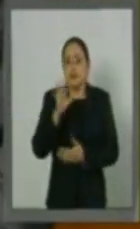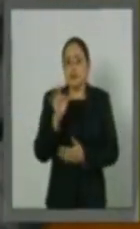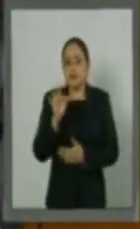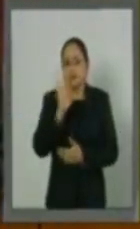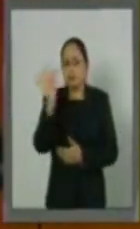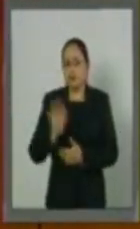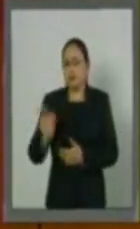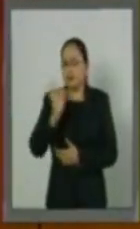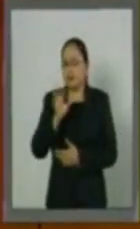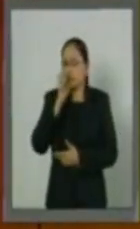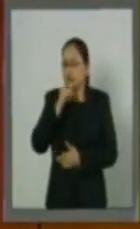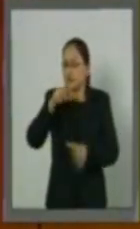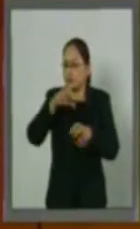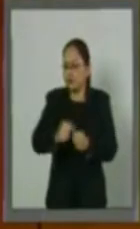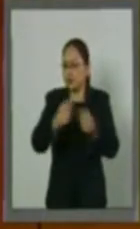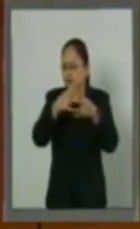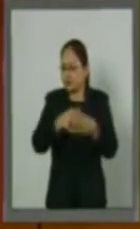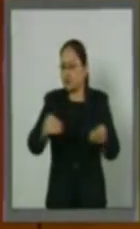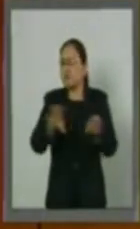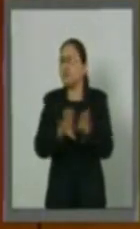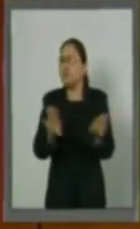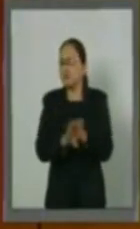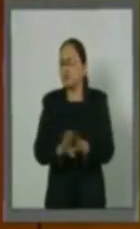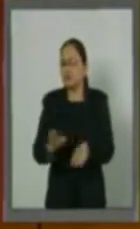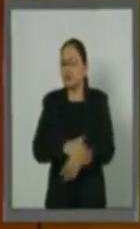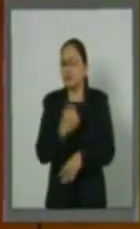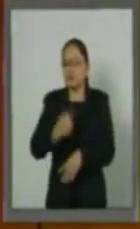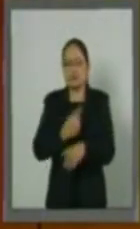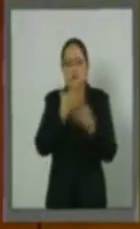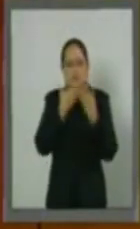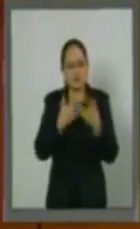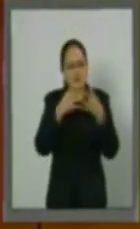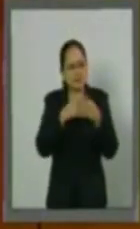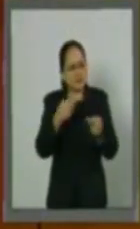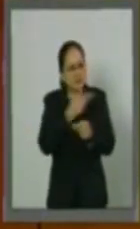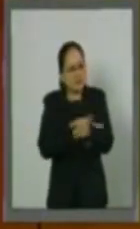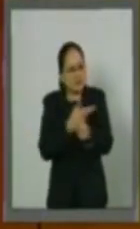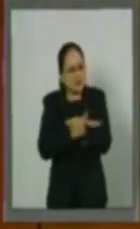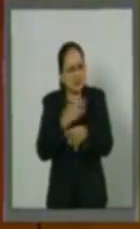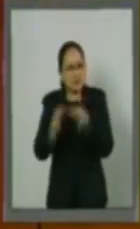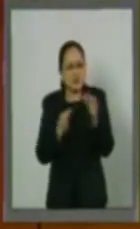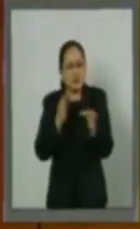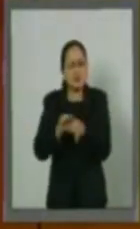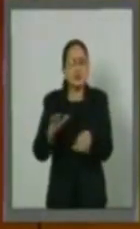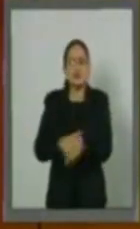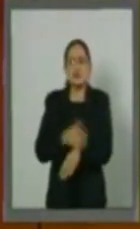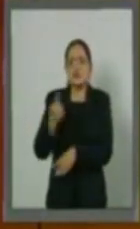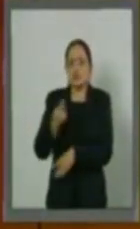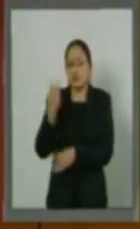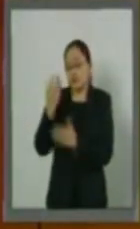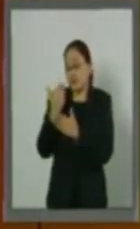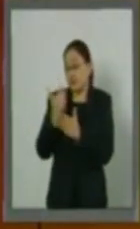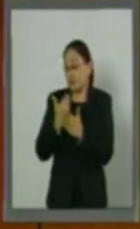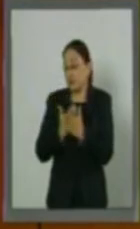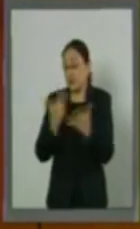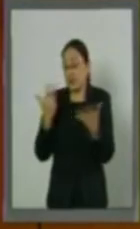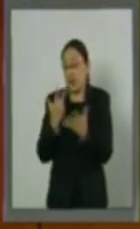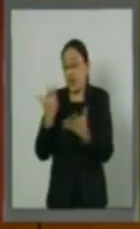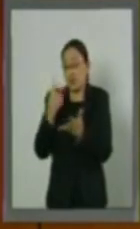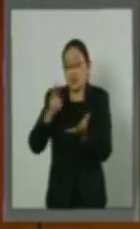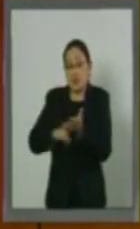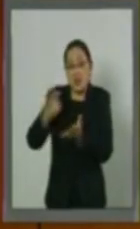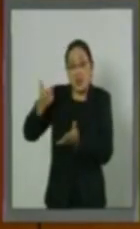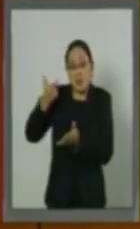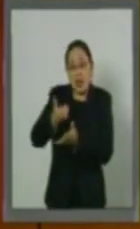ellas no han tenido éxito y no los han podido diluir en base a que es un trámite que, aparte de ser costoso,